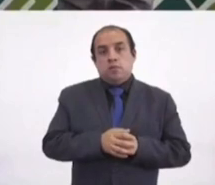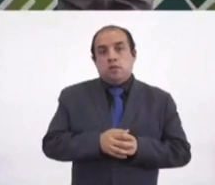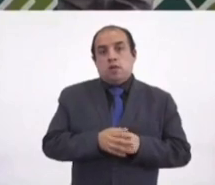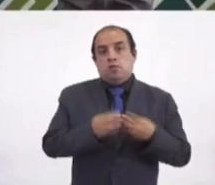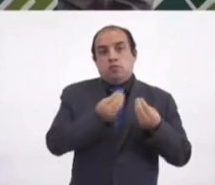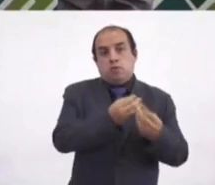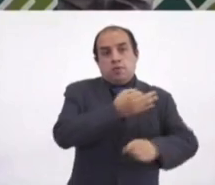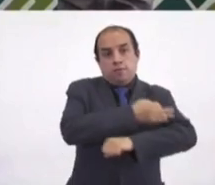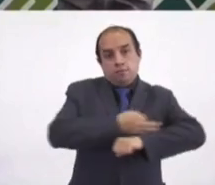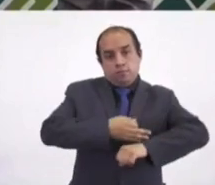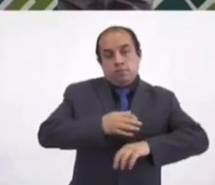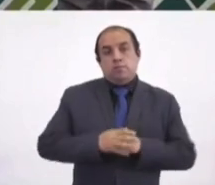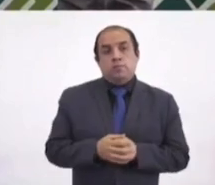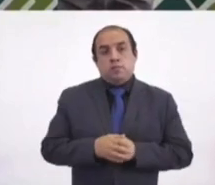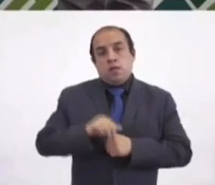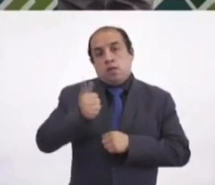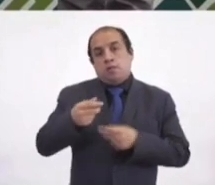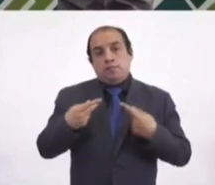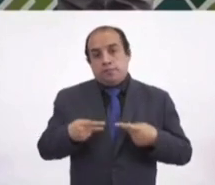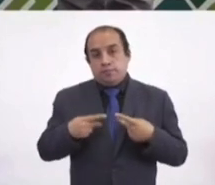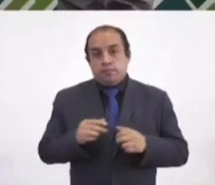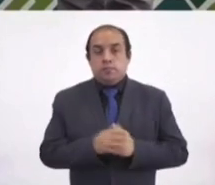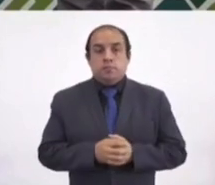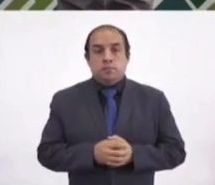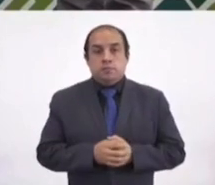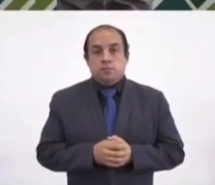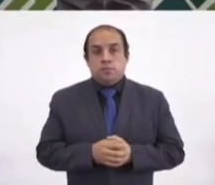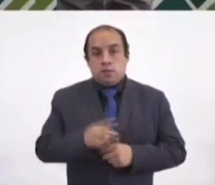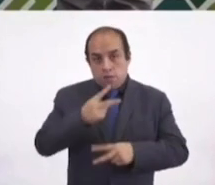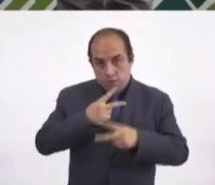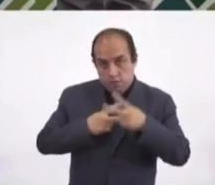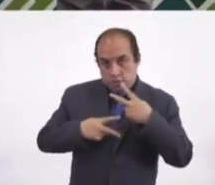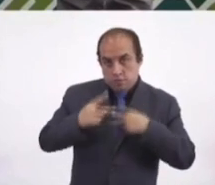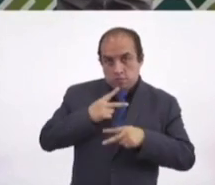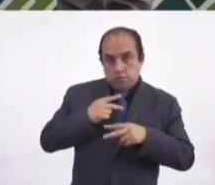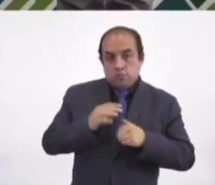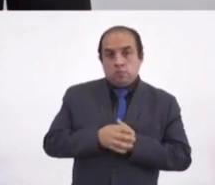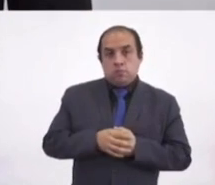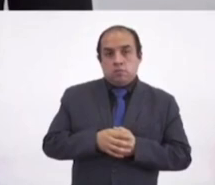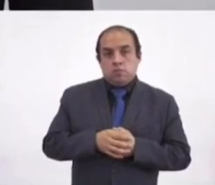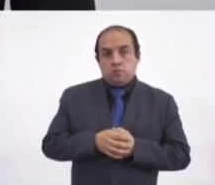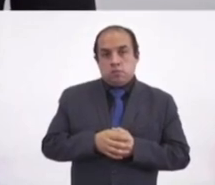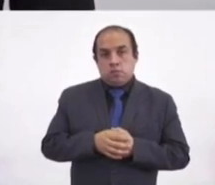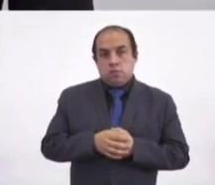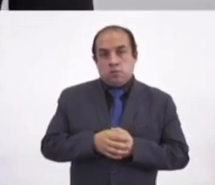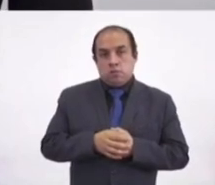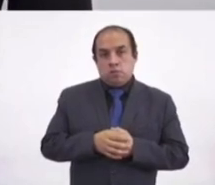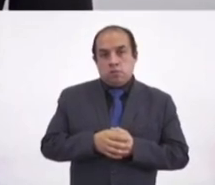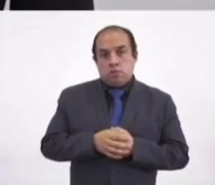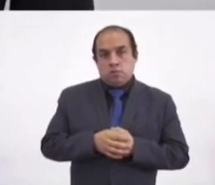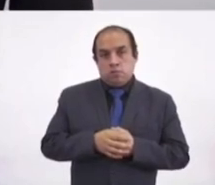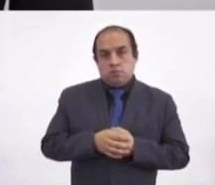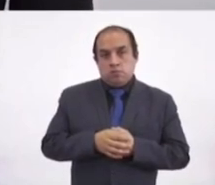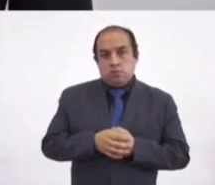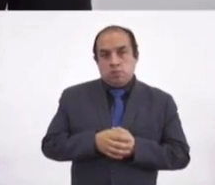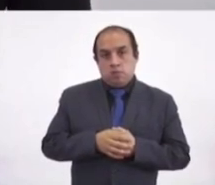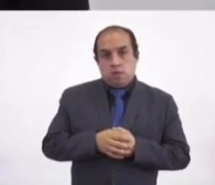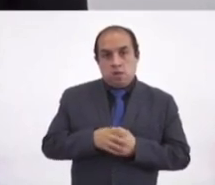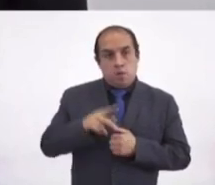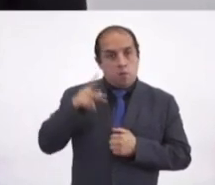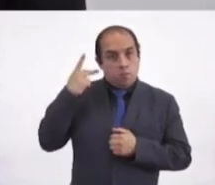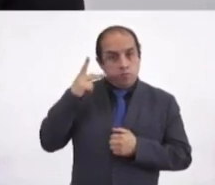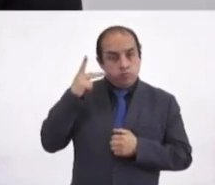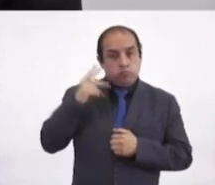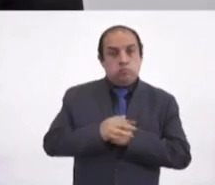familia. La otra persona que vino directamente de Puebla a